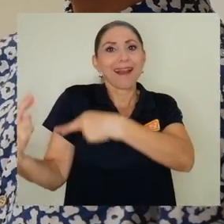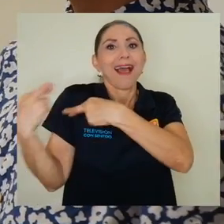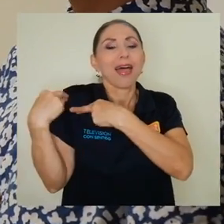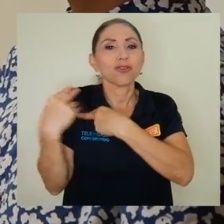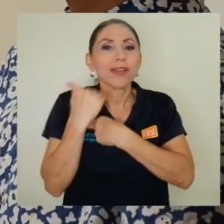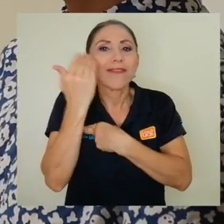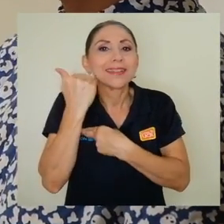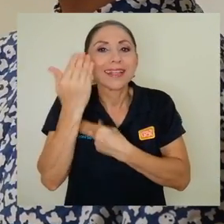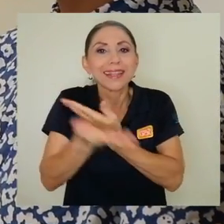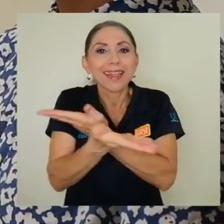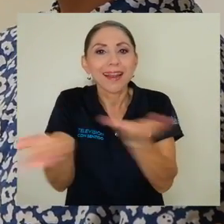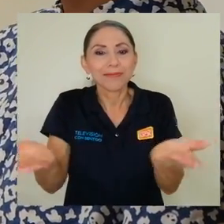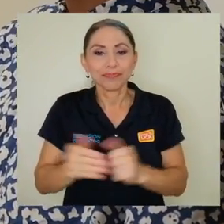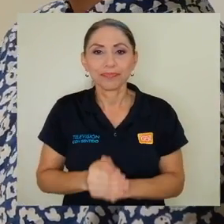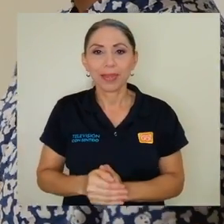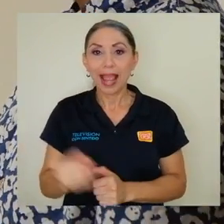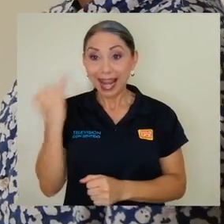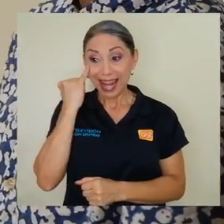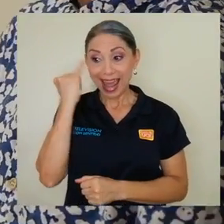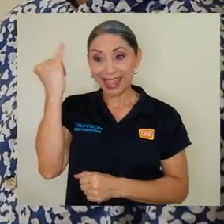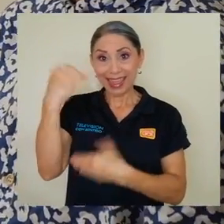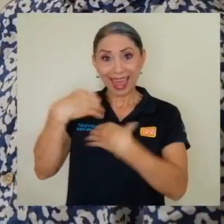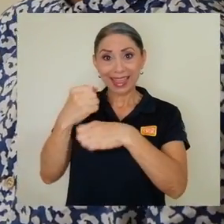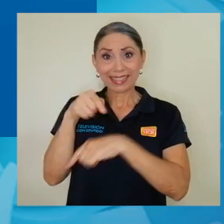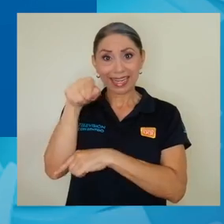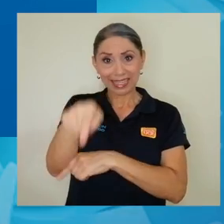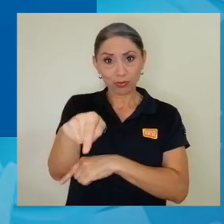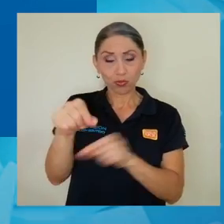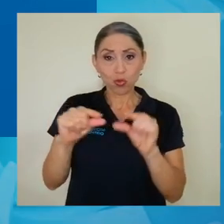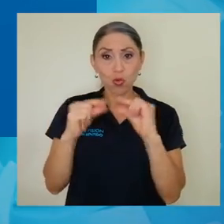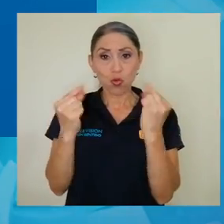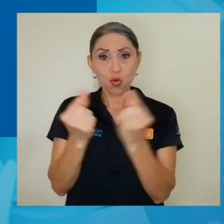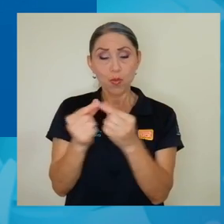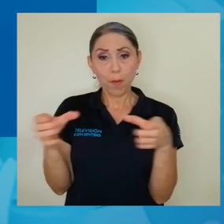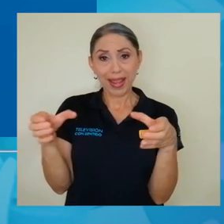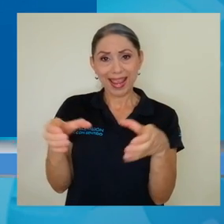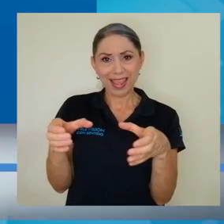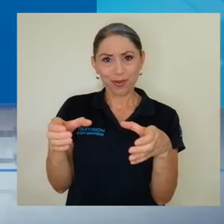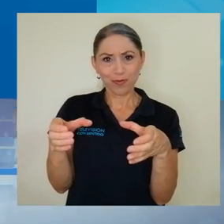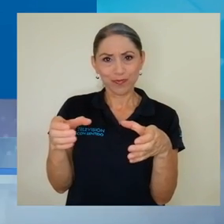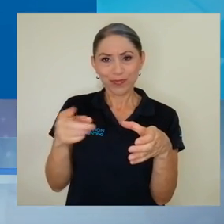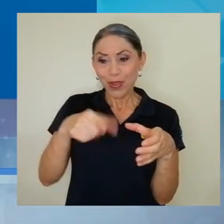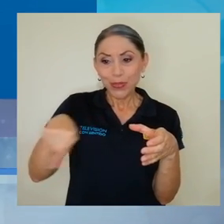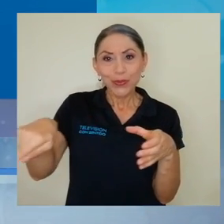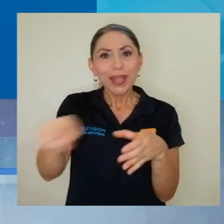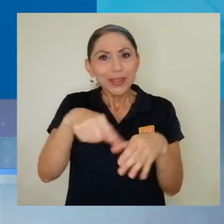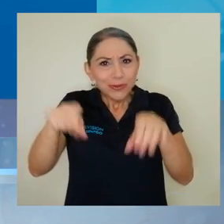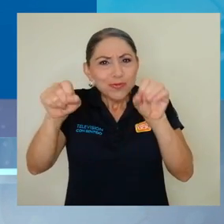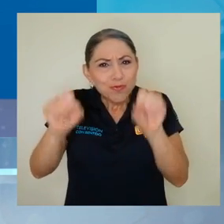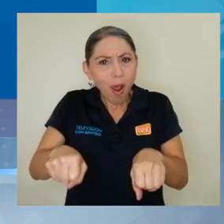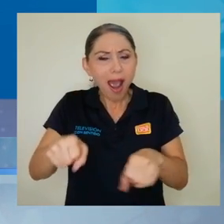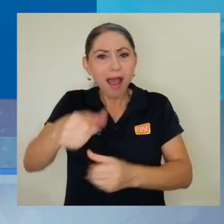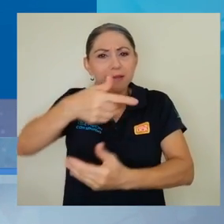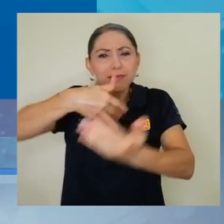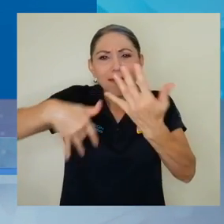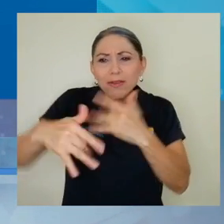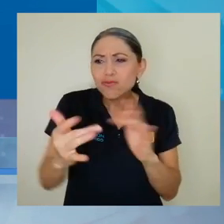apertura. La idea de generar un espacio de un grupo pequeño, en donde ellos tengan la posibilidad de interactuar,